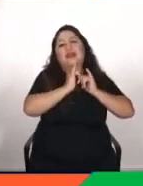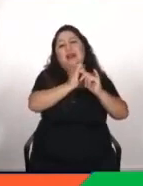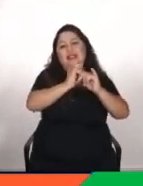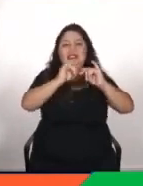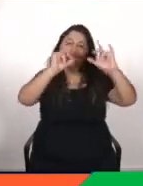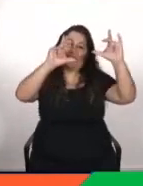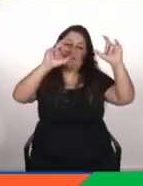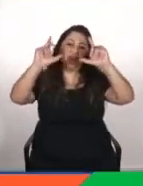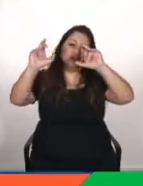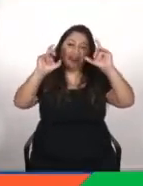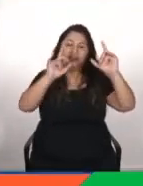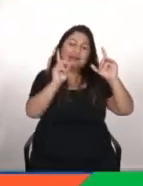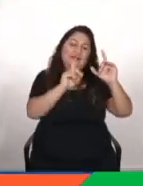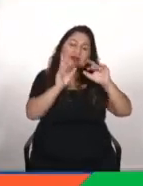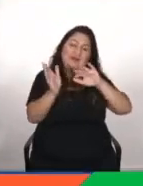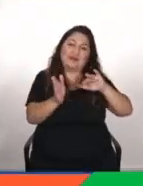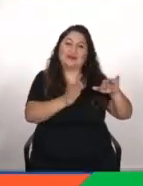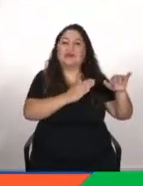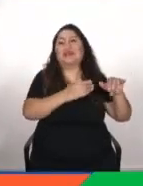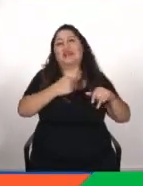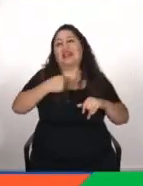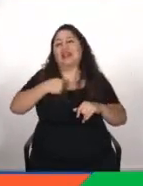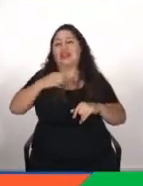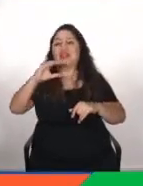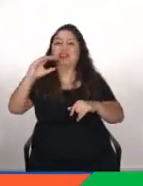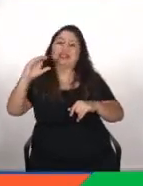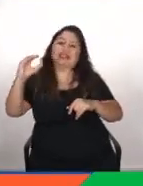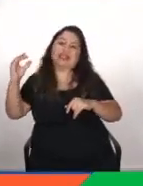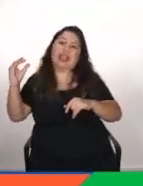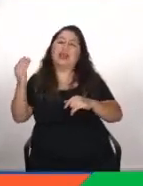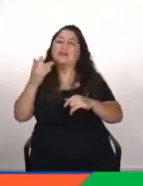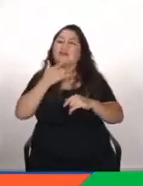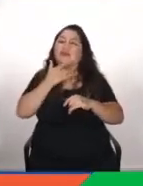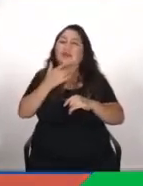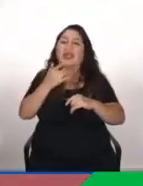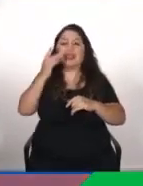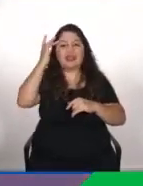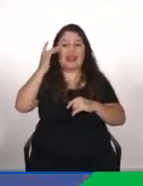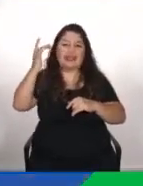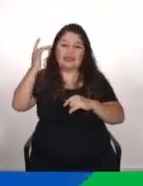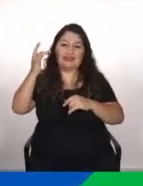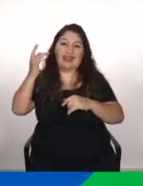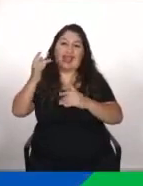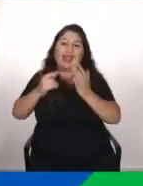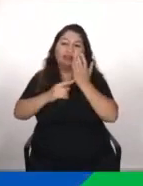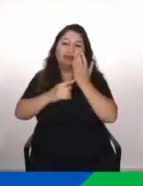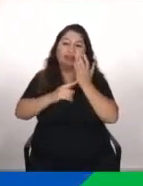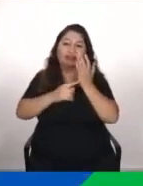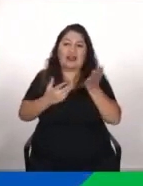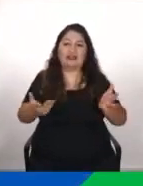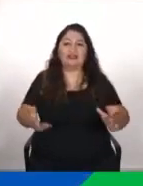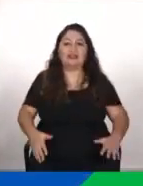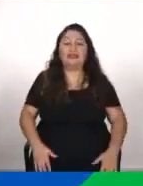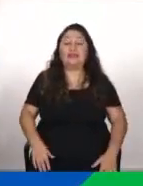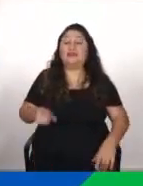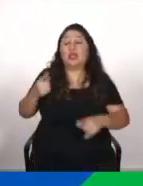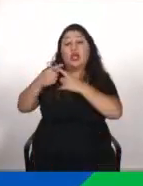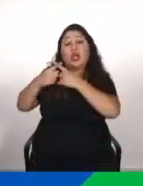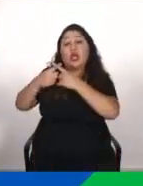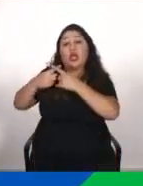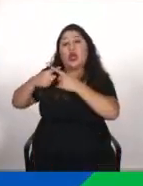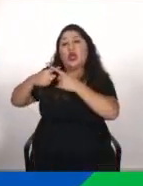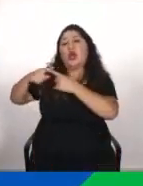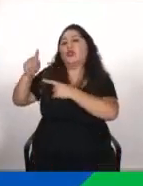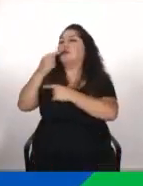a la inteligencia artificial total una lectura romántica oye Carlos Sánchez Rojas nos pregunta ¿pueden existir o existirán